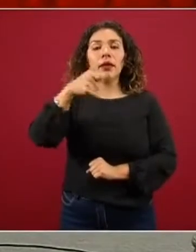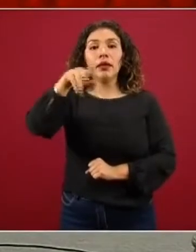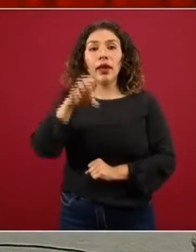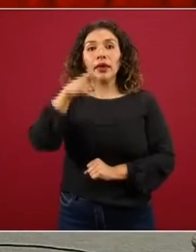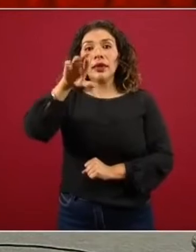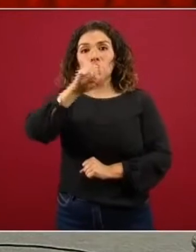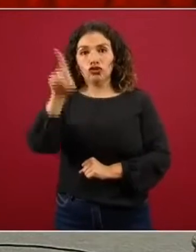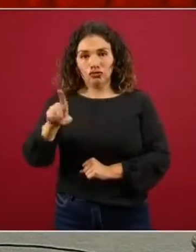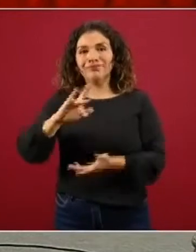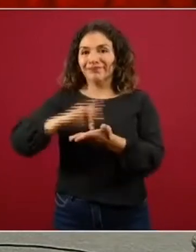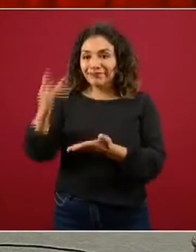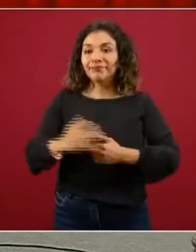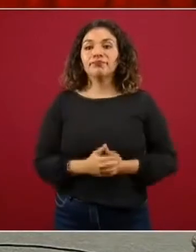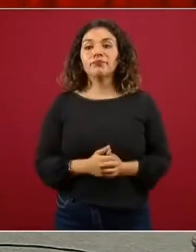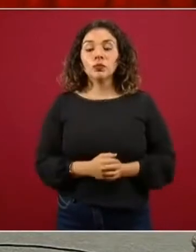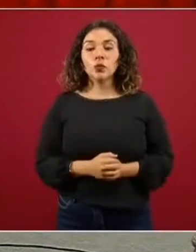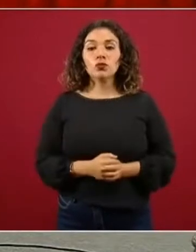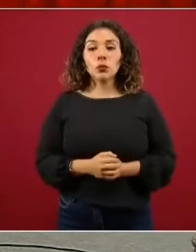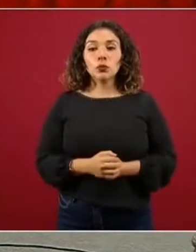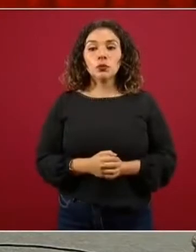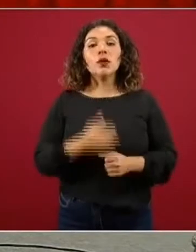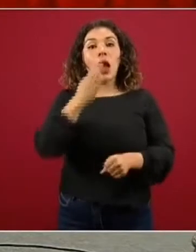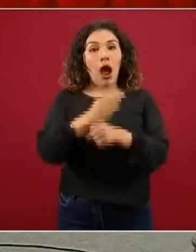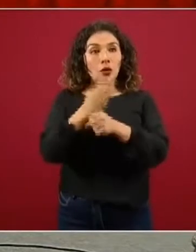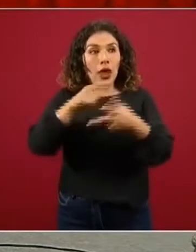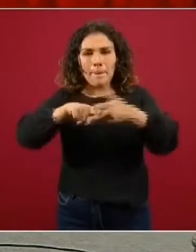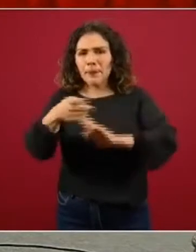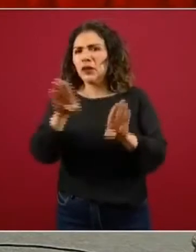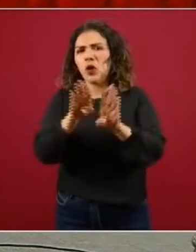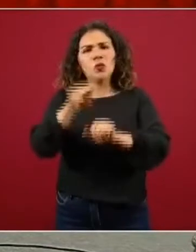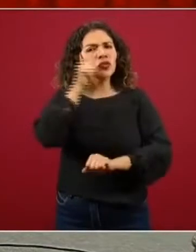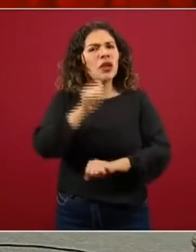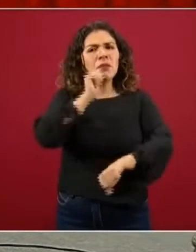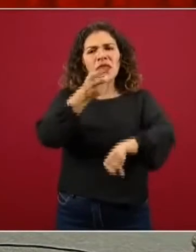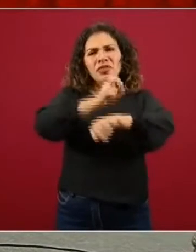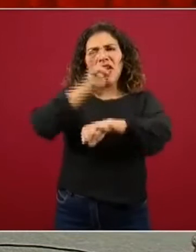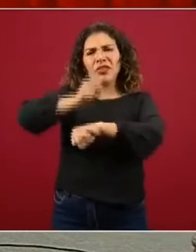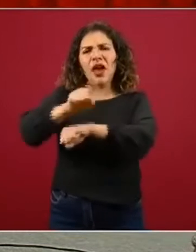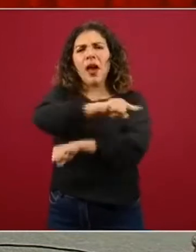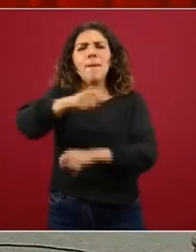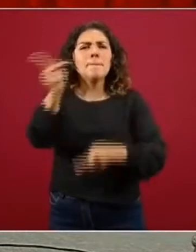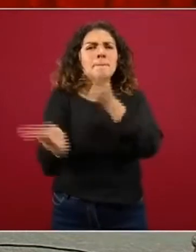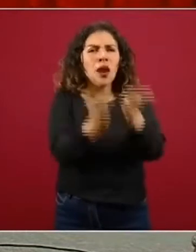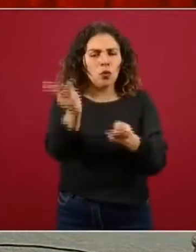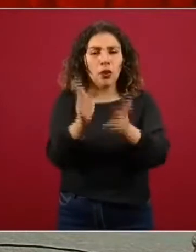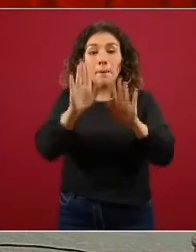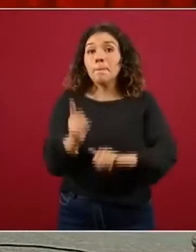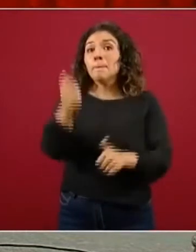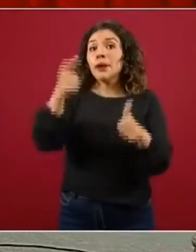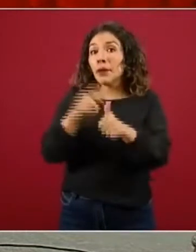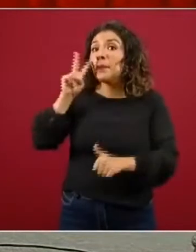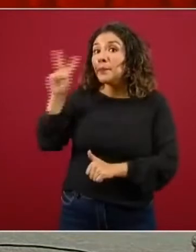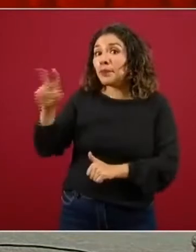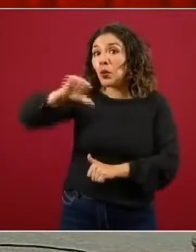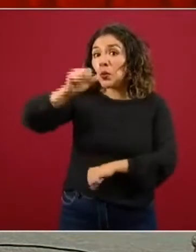Muchas gracias, Enrique. Vamos a empezar, como todos los días, resolviendo algunas preguntas. Veamos la primera